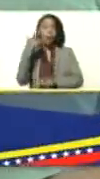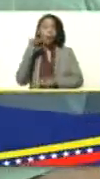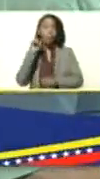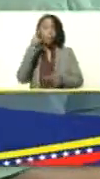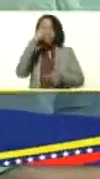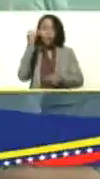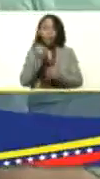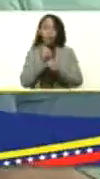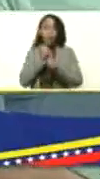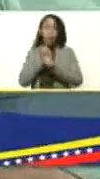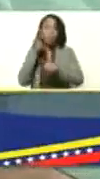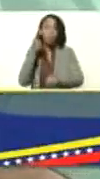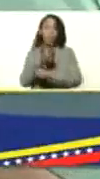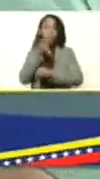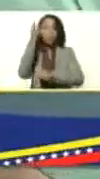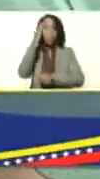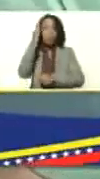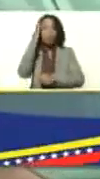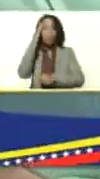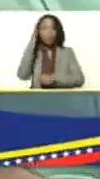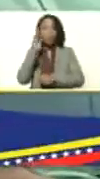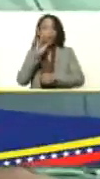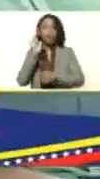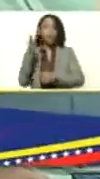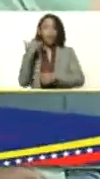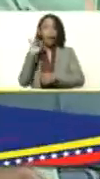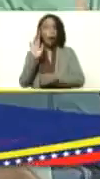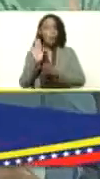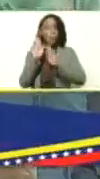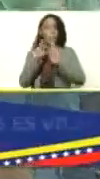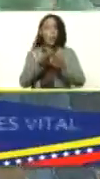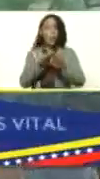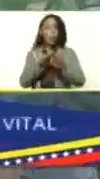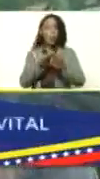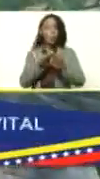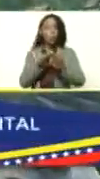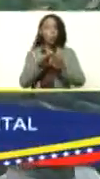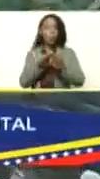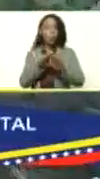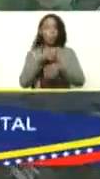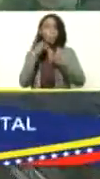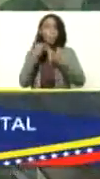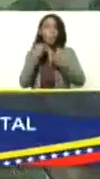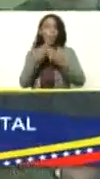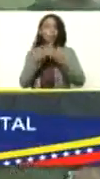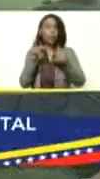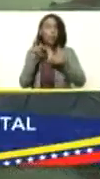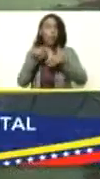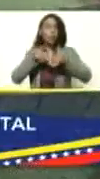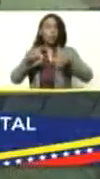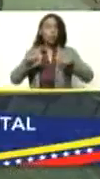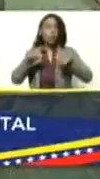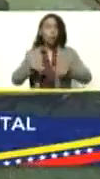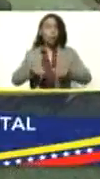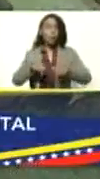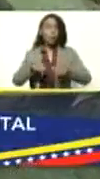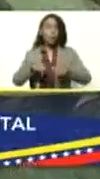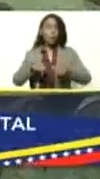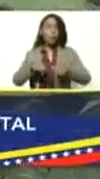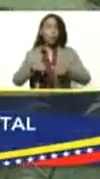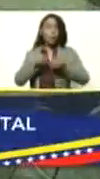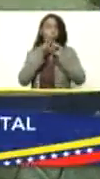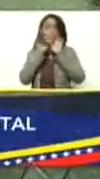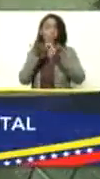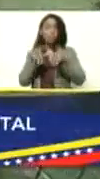debe saber que está aportando su grano de arena para que todo este territorio sagrado y